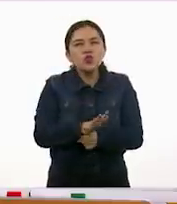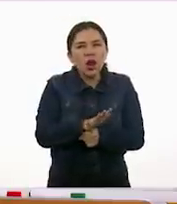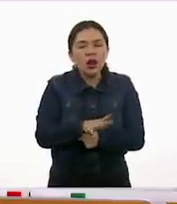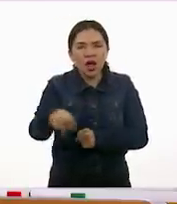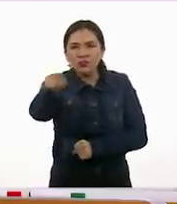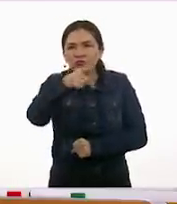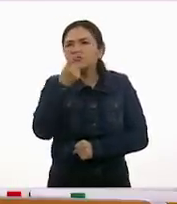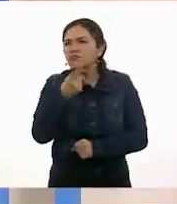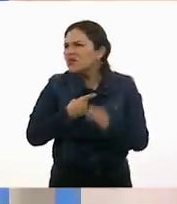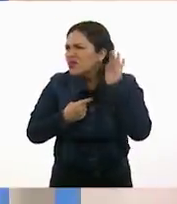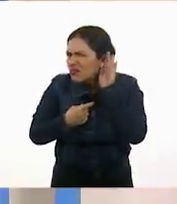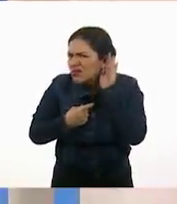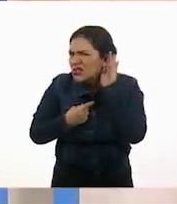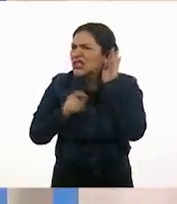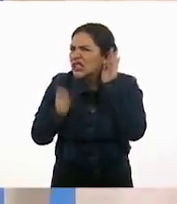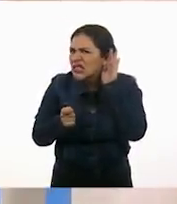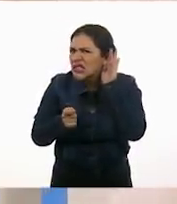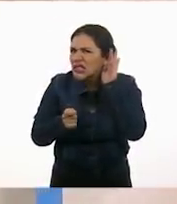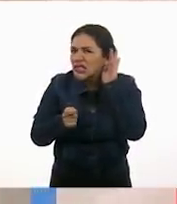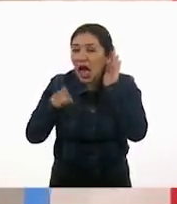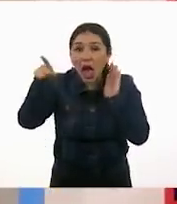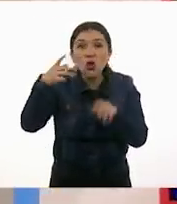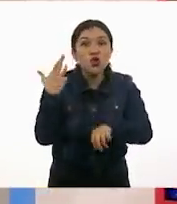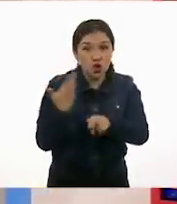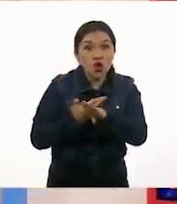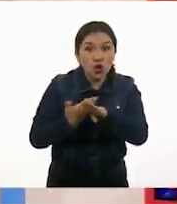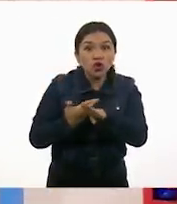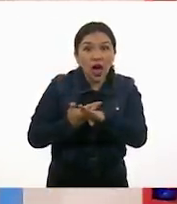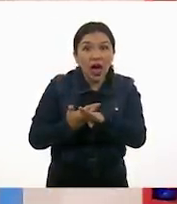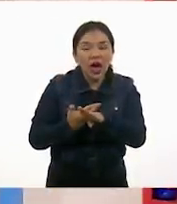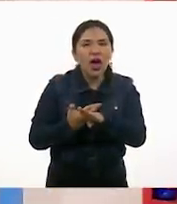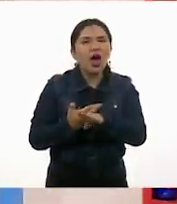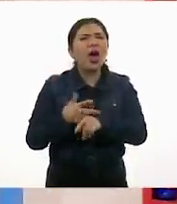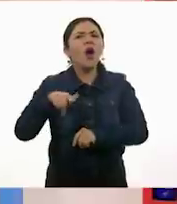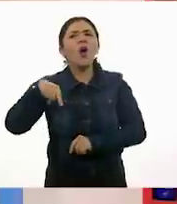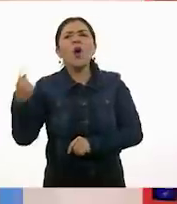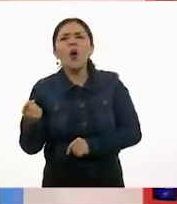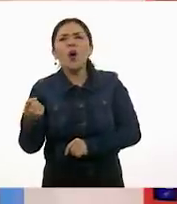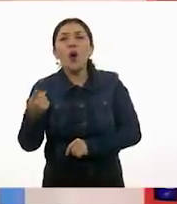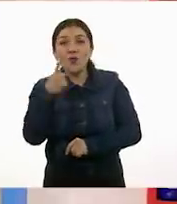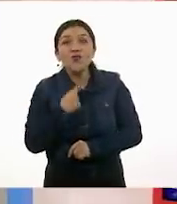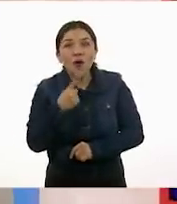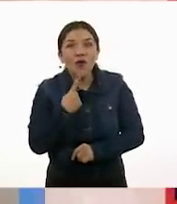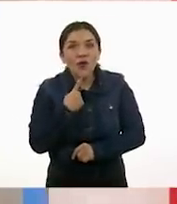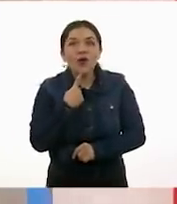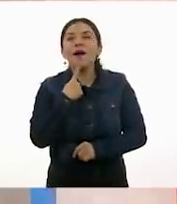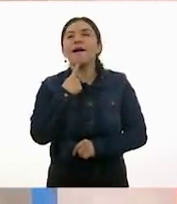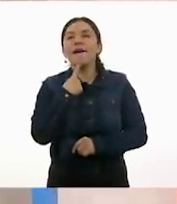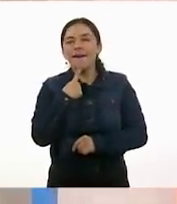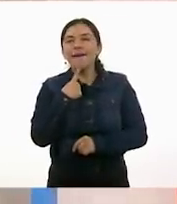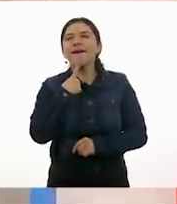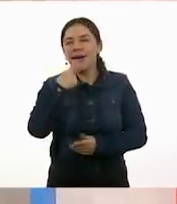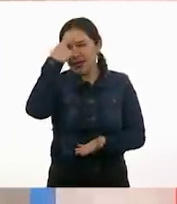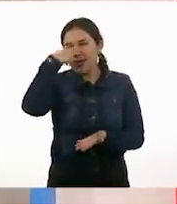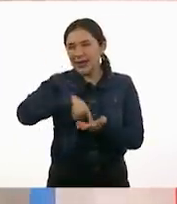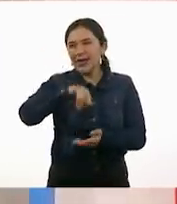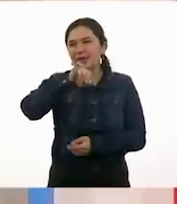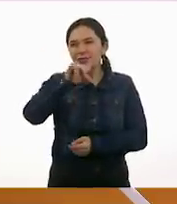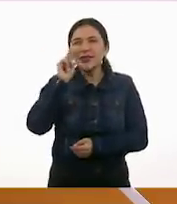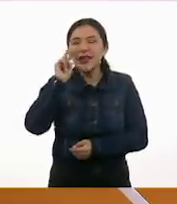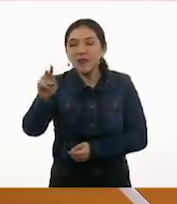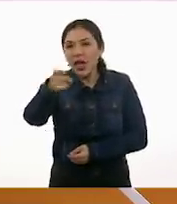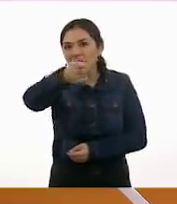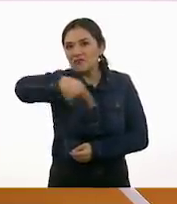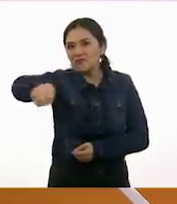que los niños dicen la rosa. ¿La rosa? ¿Y la roja? Sí, creo que eso es lo que te están diciendo. Es que